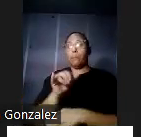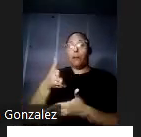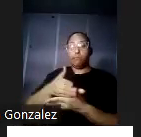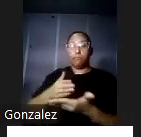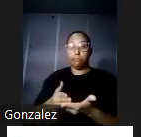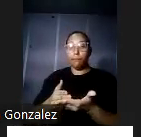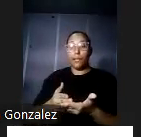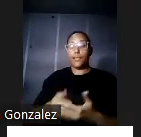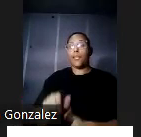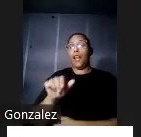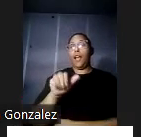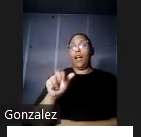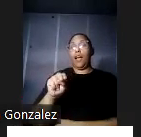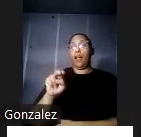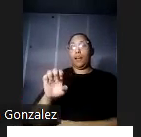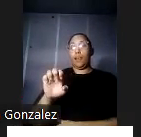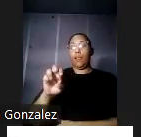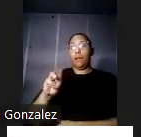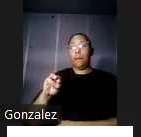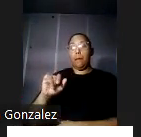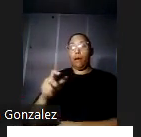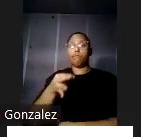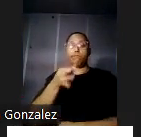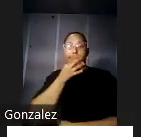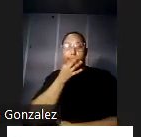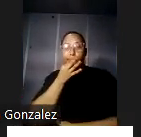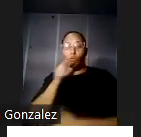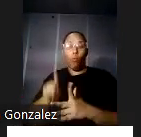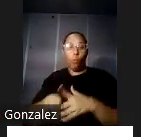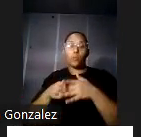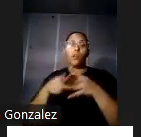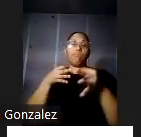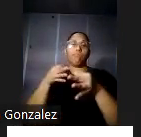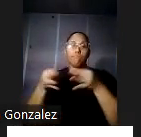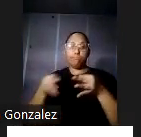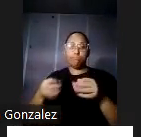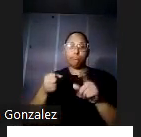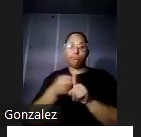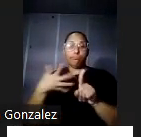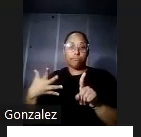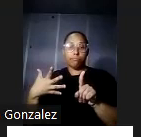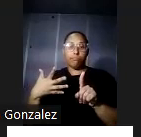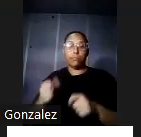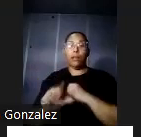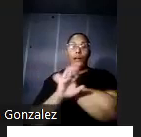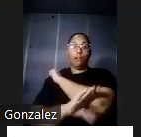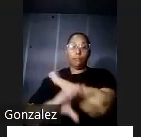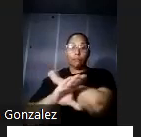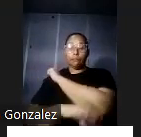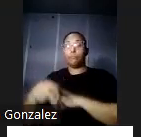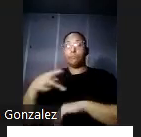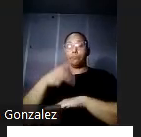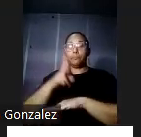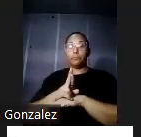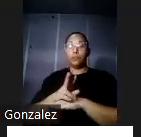Anemia, que más adelante hablaremos de ella, que buscaba tratar y ejadicar la anemia en el campesinado de Puerto Rico. En unión a varios médicos que